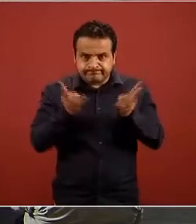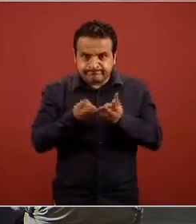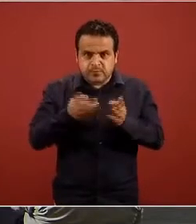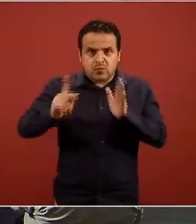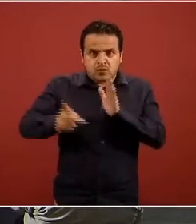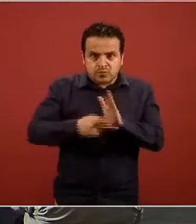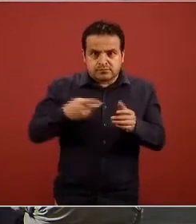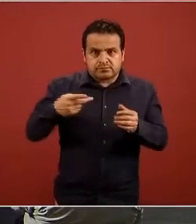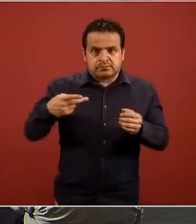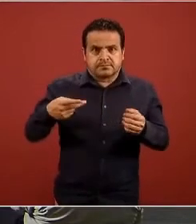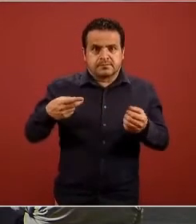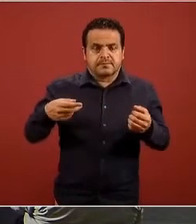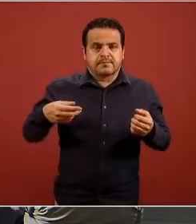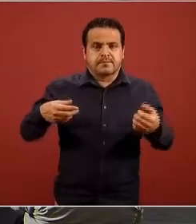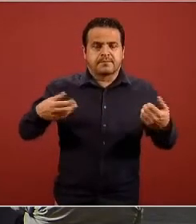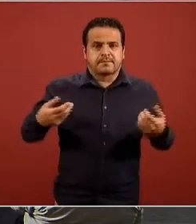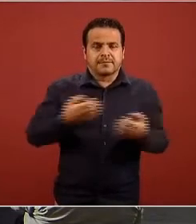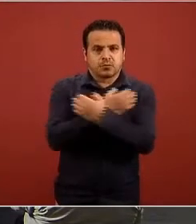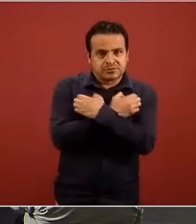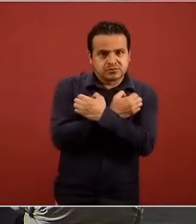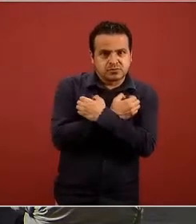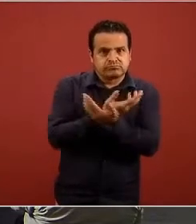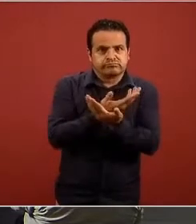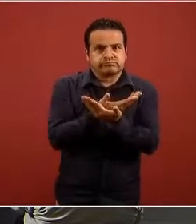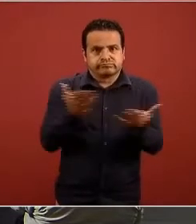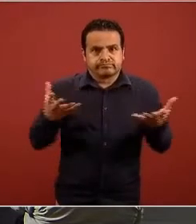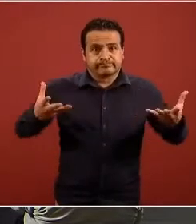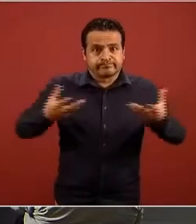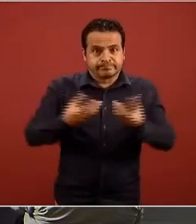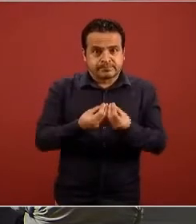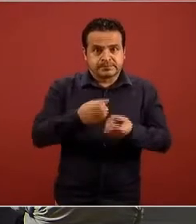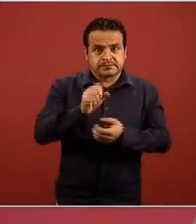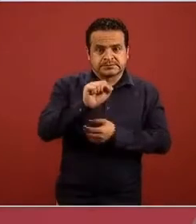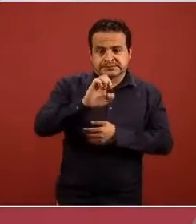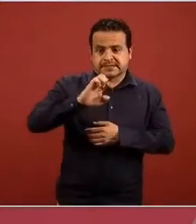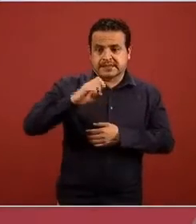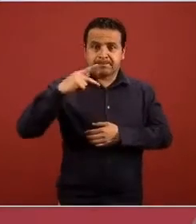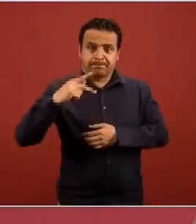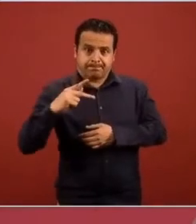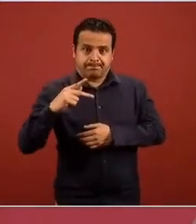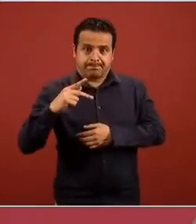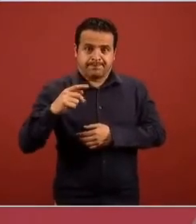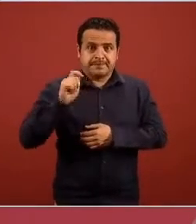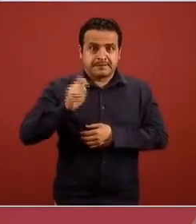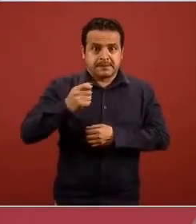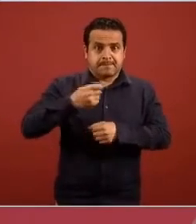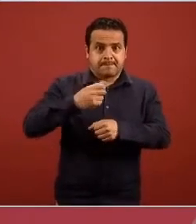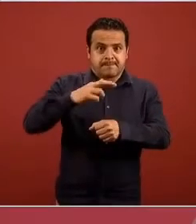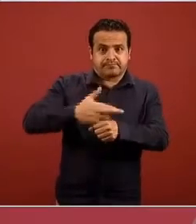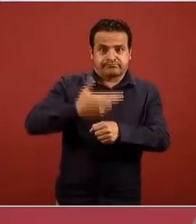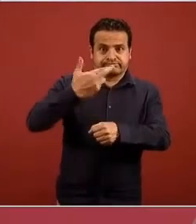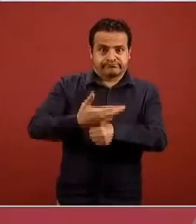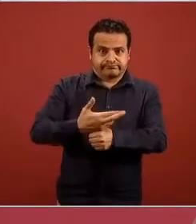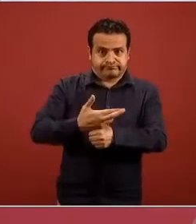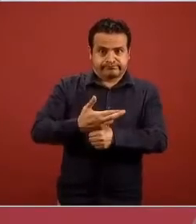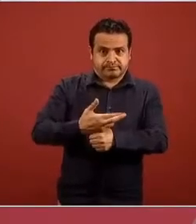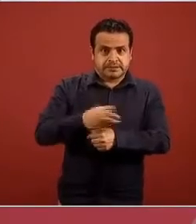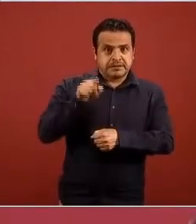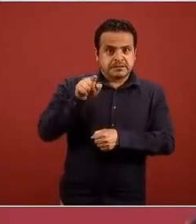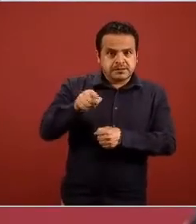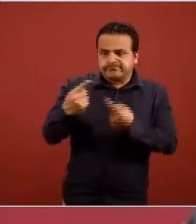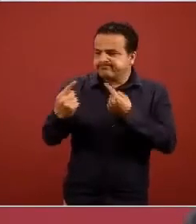Esteban Moctezuma Barragán y se decidieron medidas especiales desde la estrategia de salud